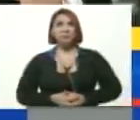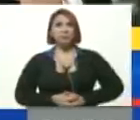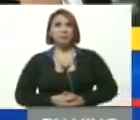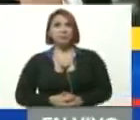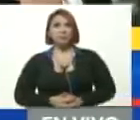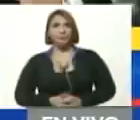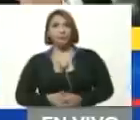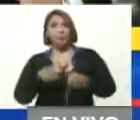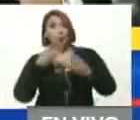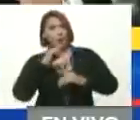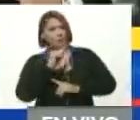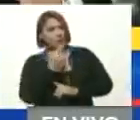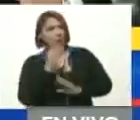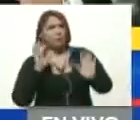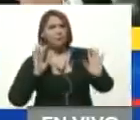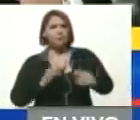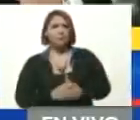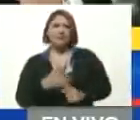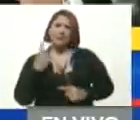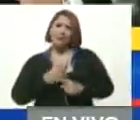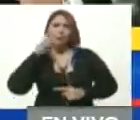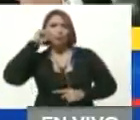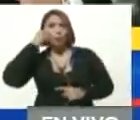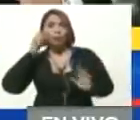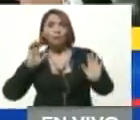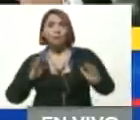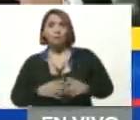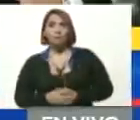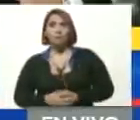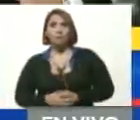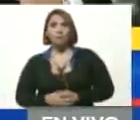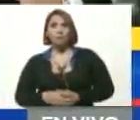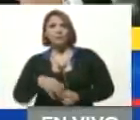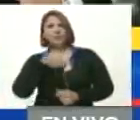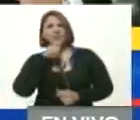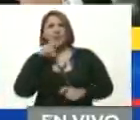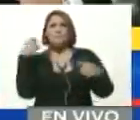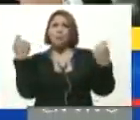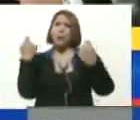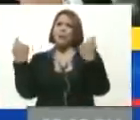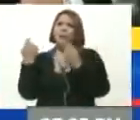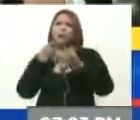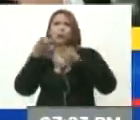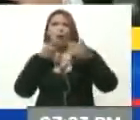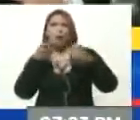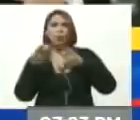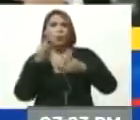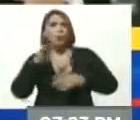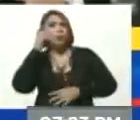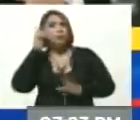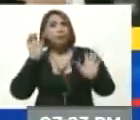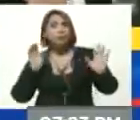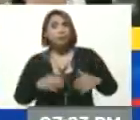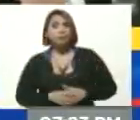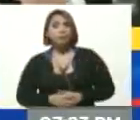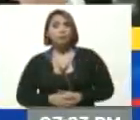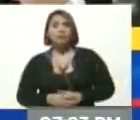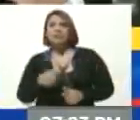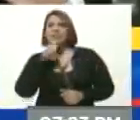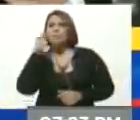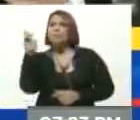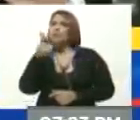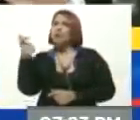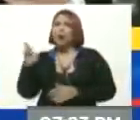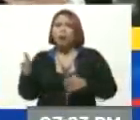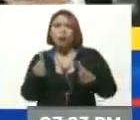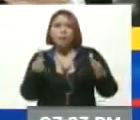Bueno, en primer lugar, que recordar quién ha promovido el diálogo, Boris. Quién ha buscado